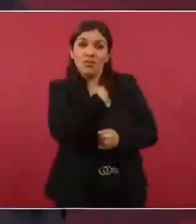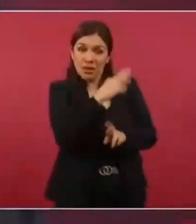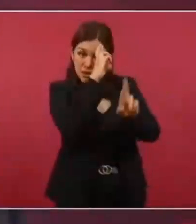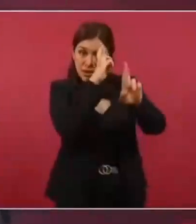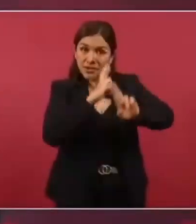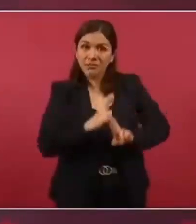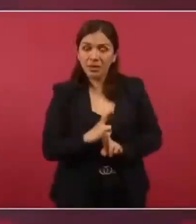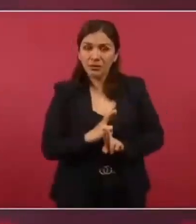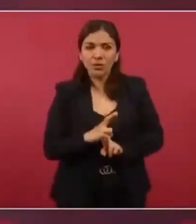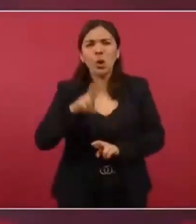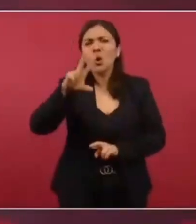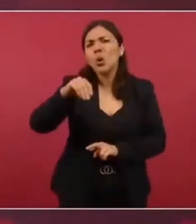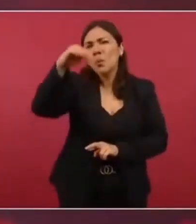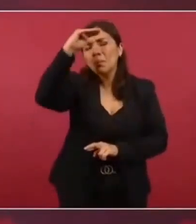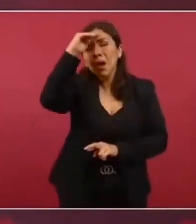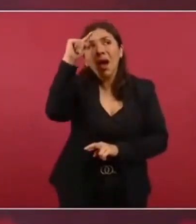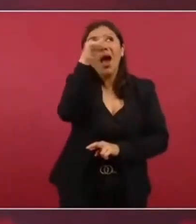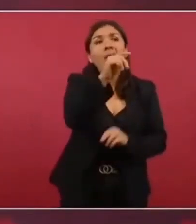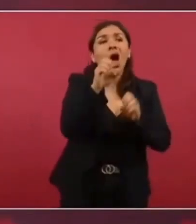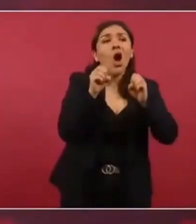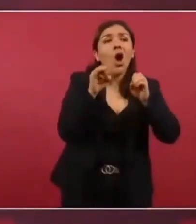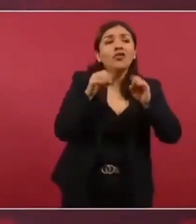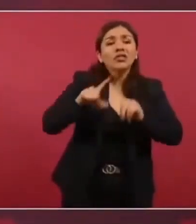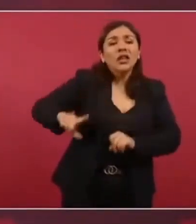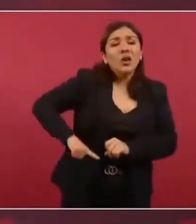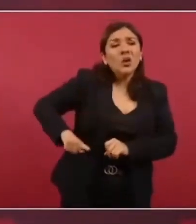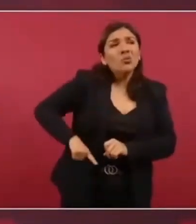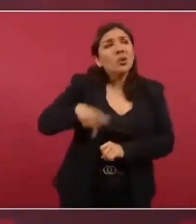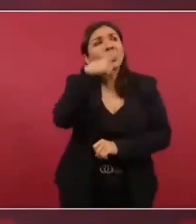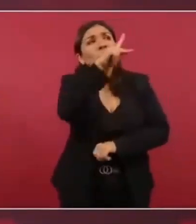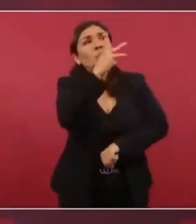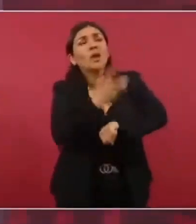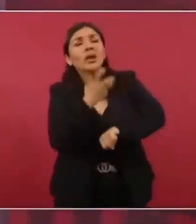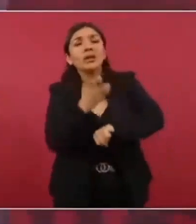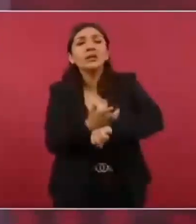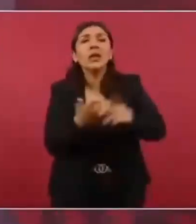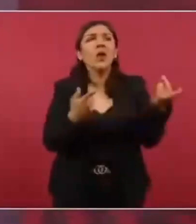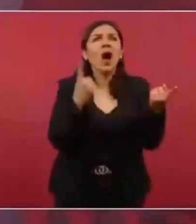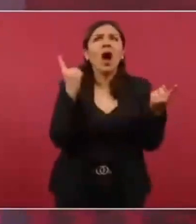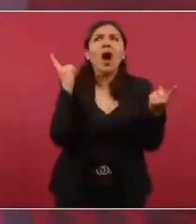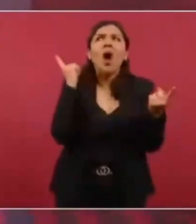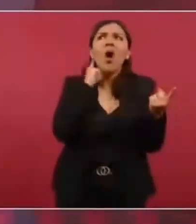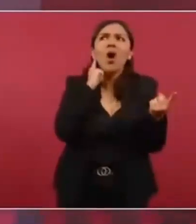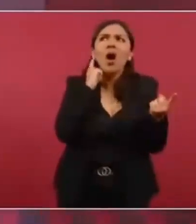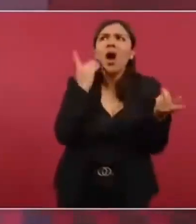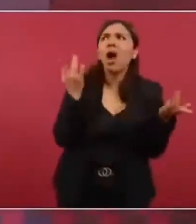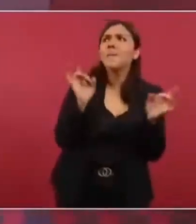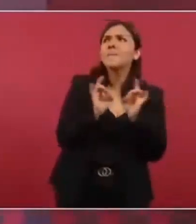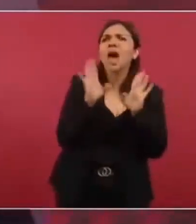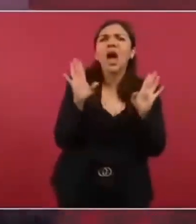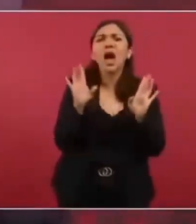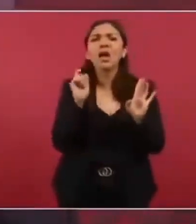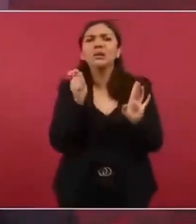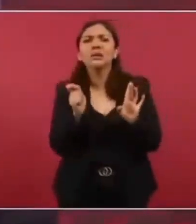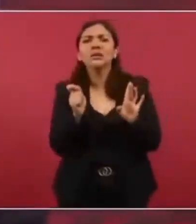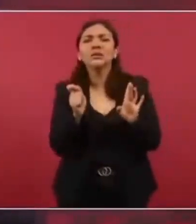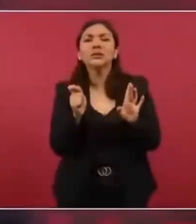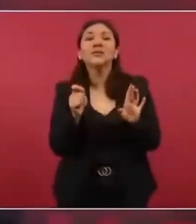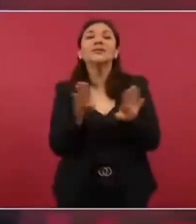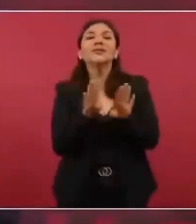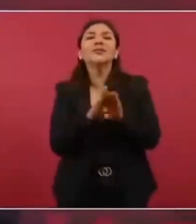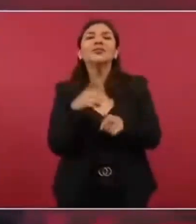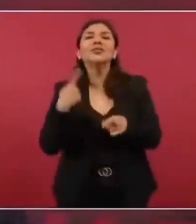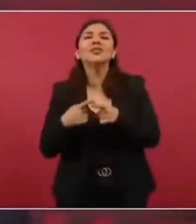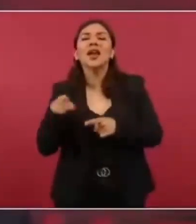No es de que allá en el Departamento de Estado de repente escucharon lo que les mandó a decir